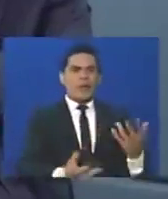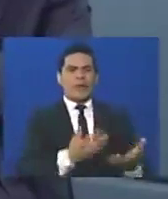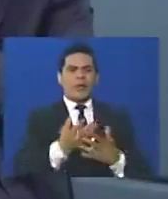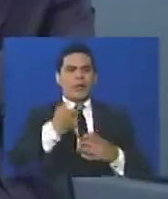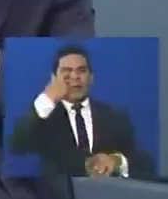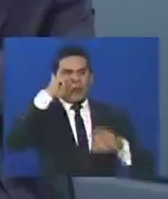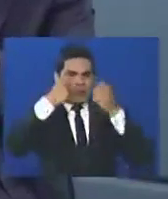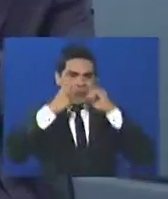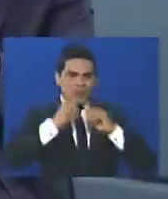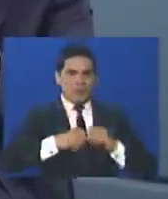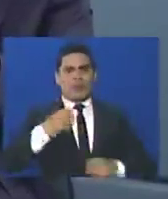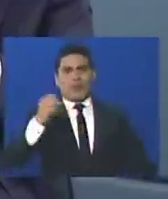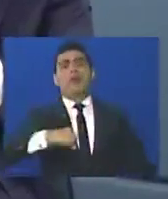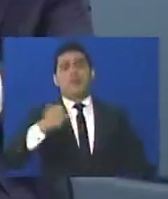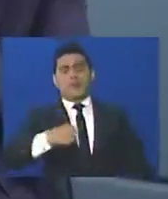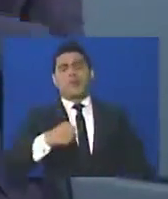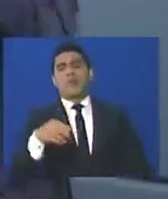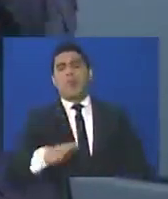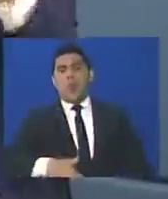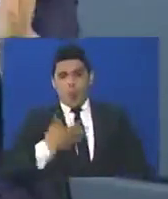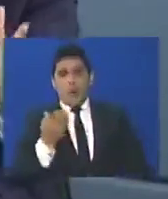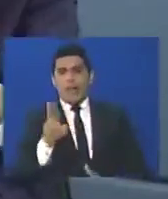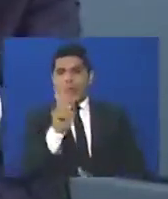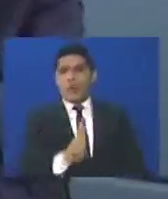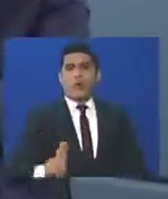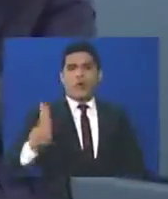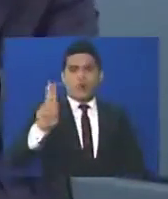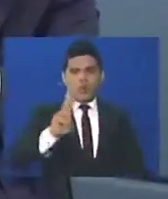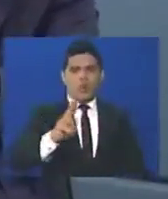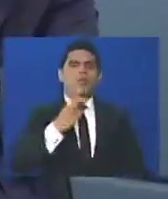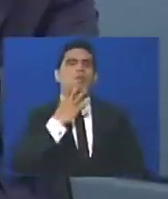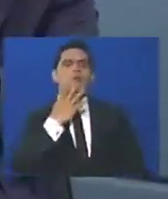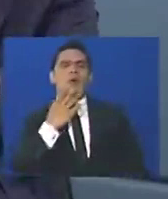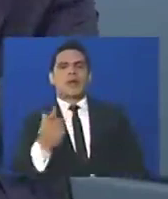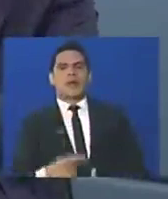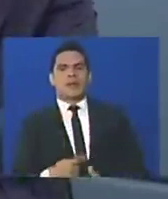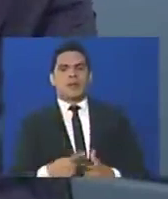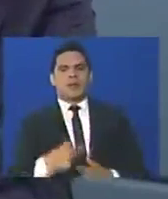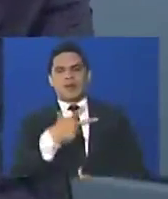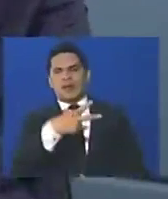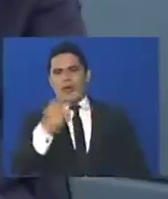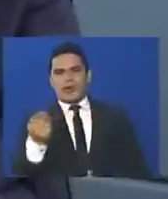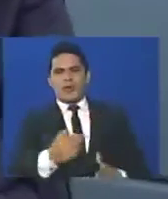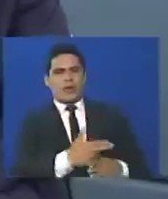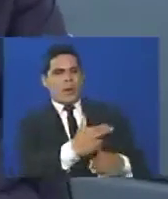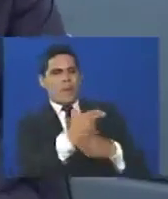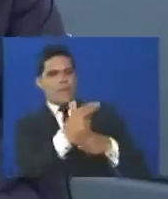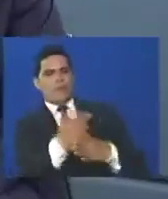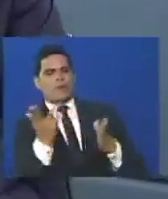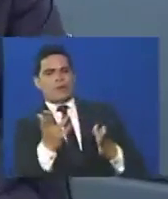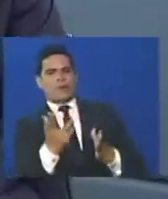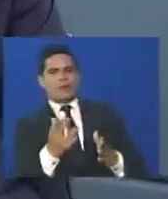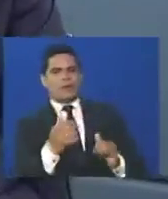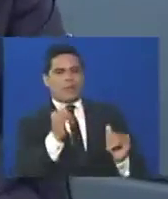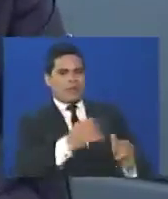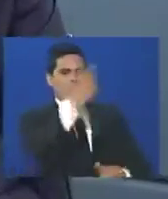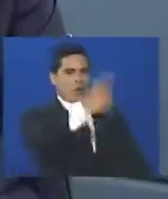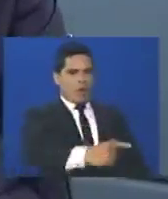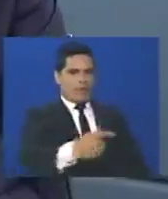que son para disuadir, es un elemento para disolver una turba, pero no es para tirar la quemarropa